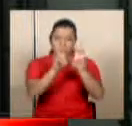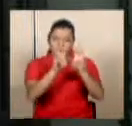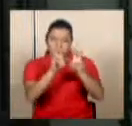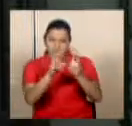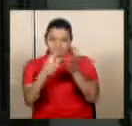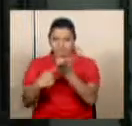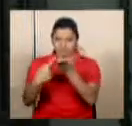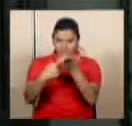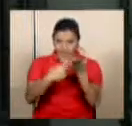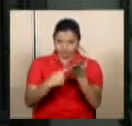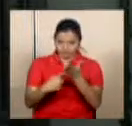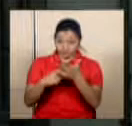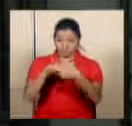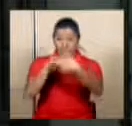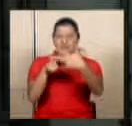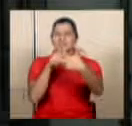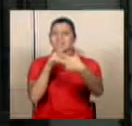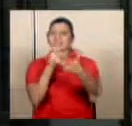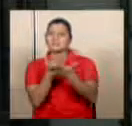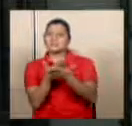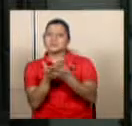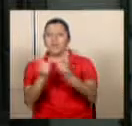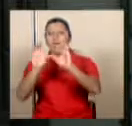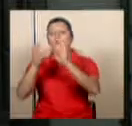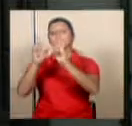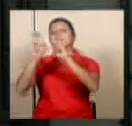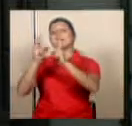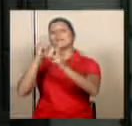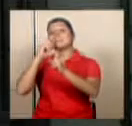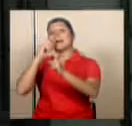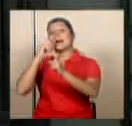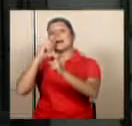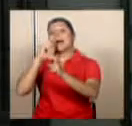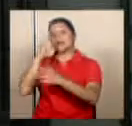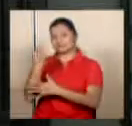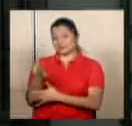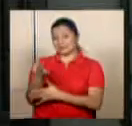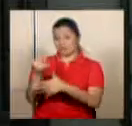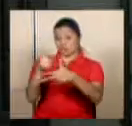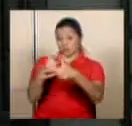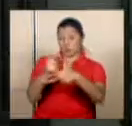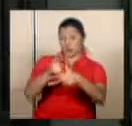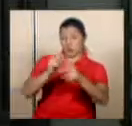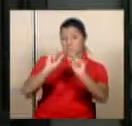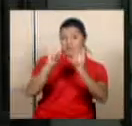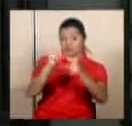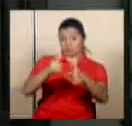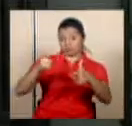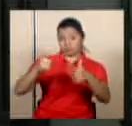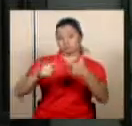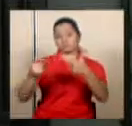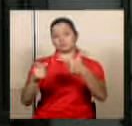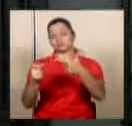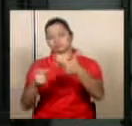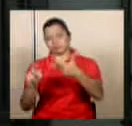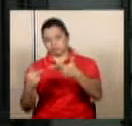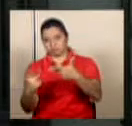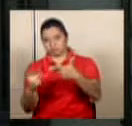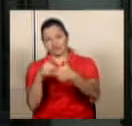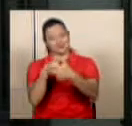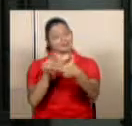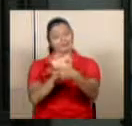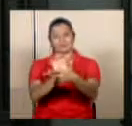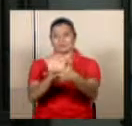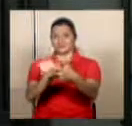la Comisión de Asuntos Hacendarios uno de mayoría y dos de minoría, los tres han sido rechazados y por tanto